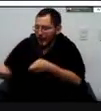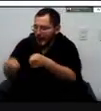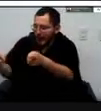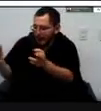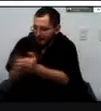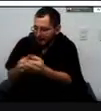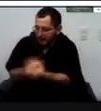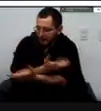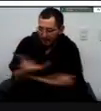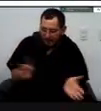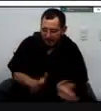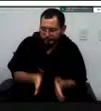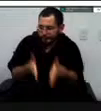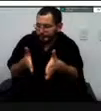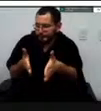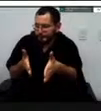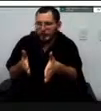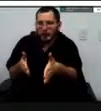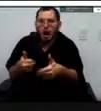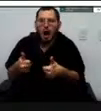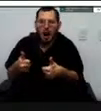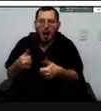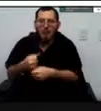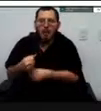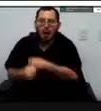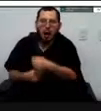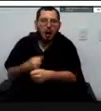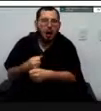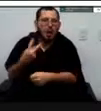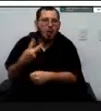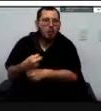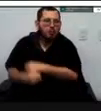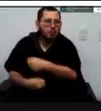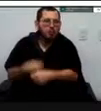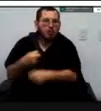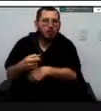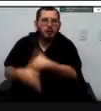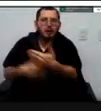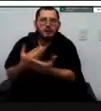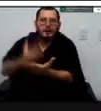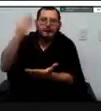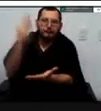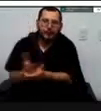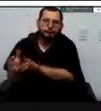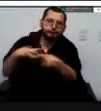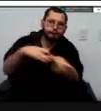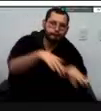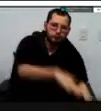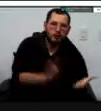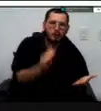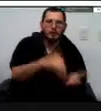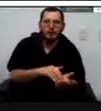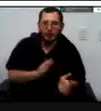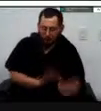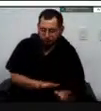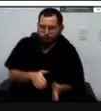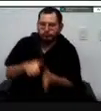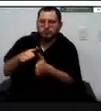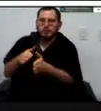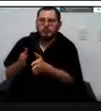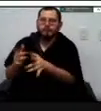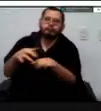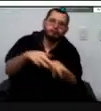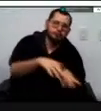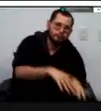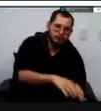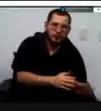funciona por un tiempo pero realmente no es una solución definitiva además pues tenemos unos polígonos en el mismo causa del